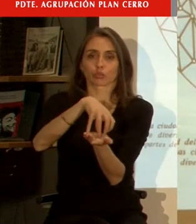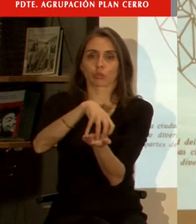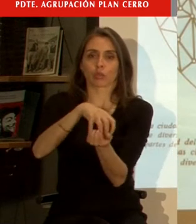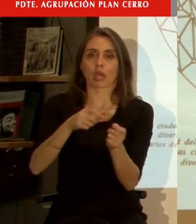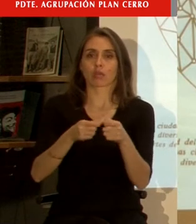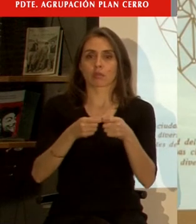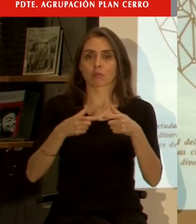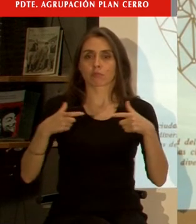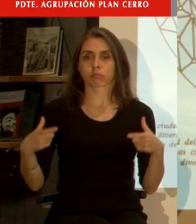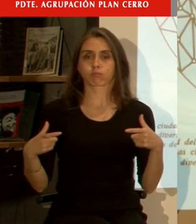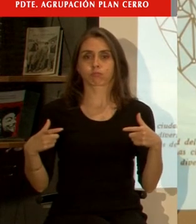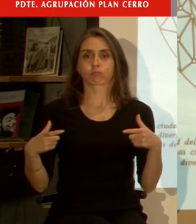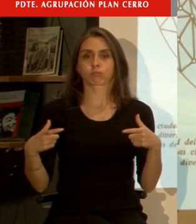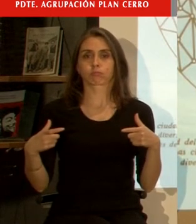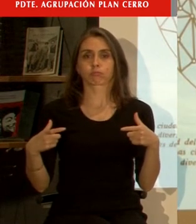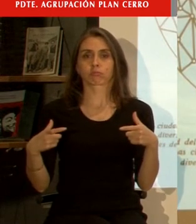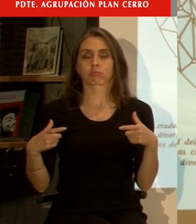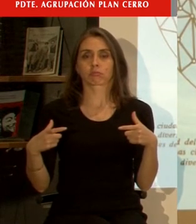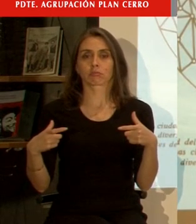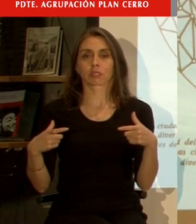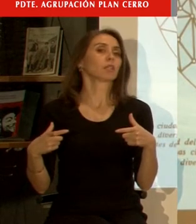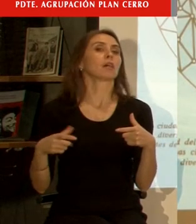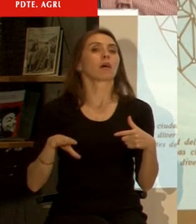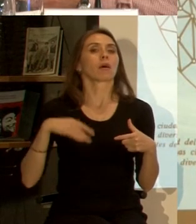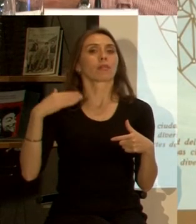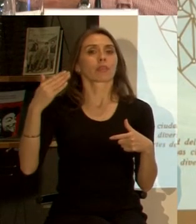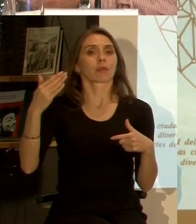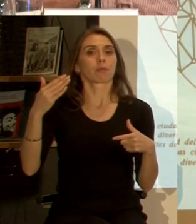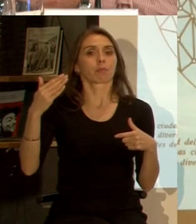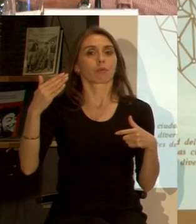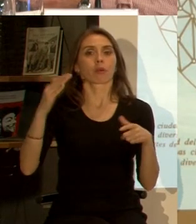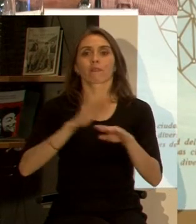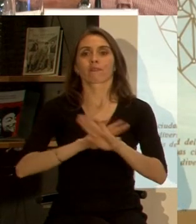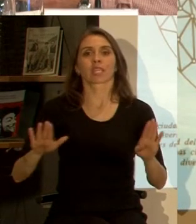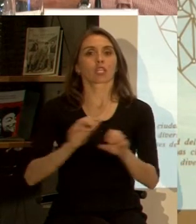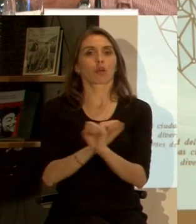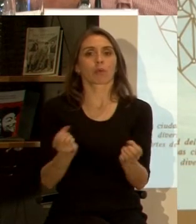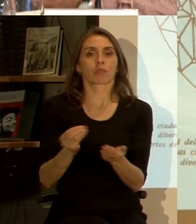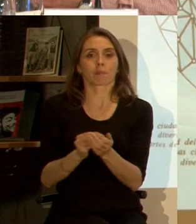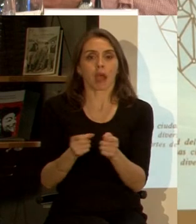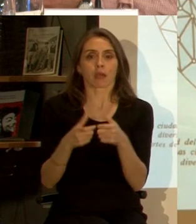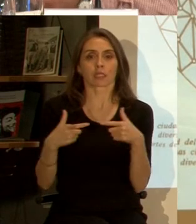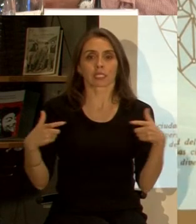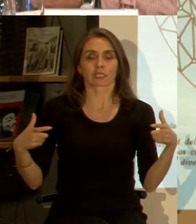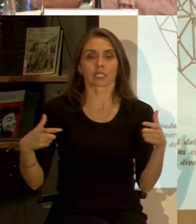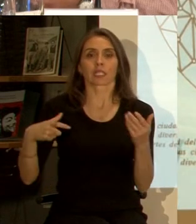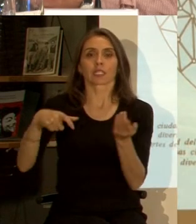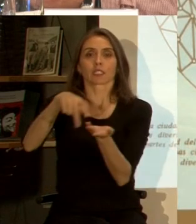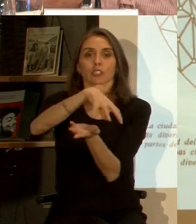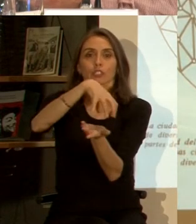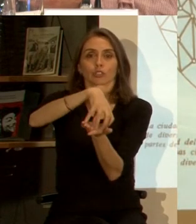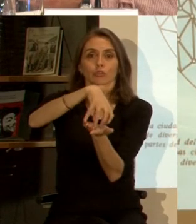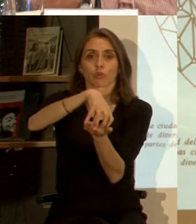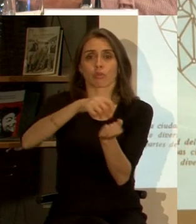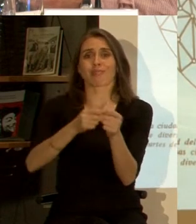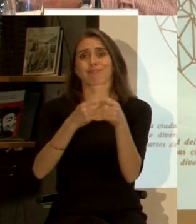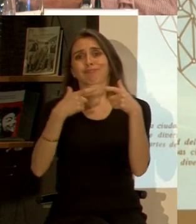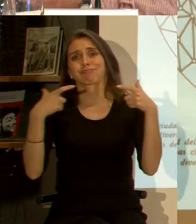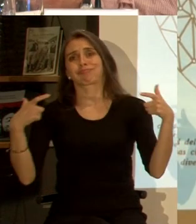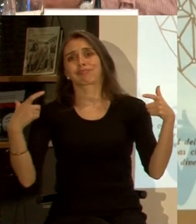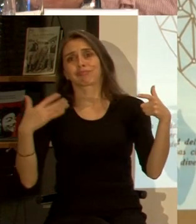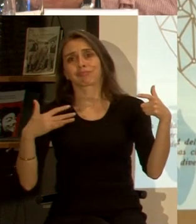cierto punto y en ese momento la dinámica de crecimiento iba a tener que detenerse en una especie de ciudad de proporciones mundiales